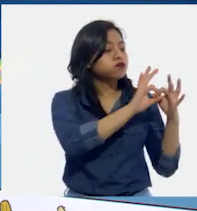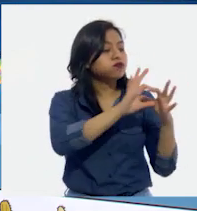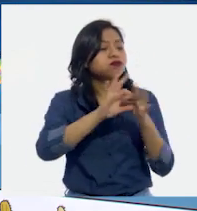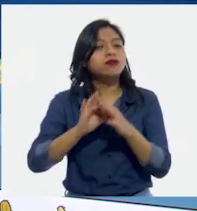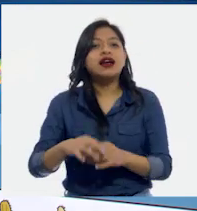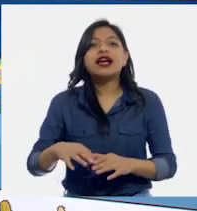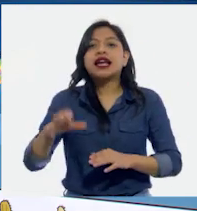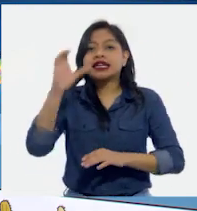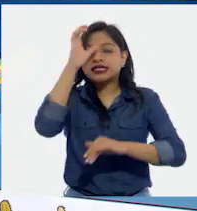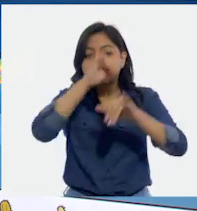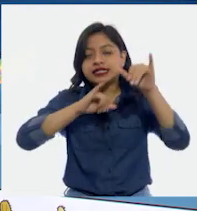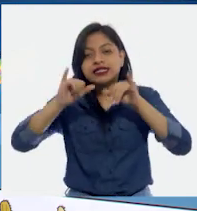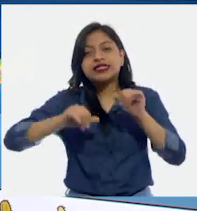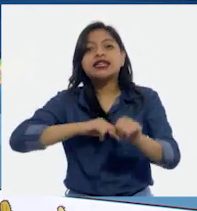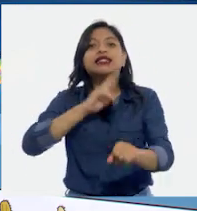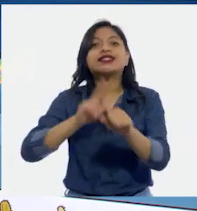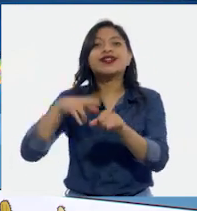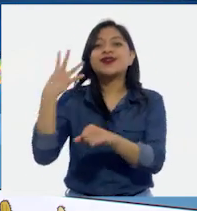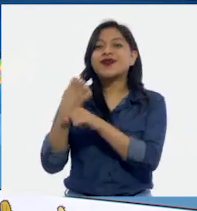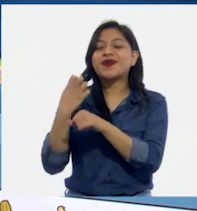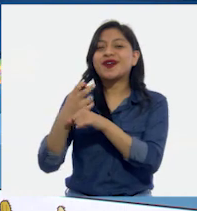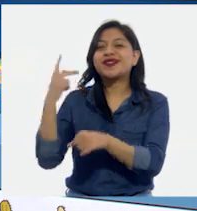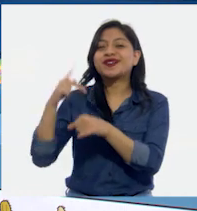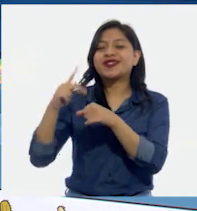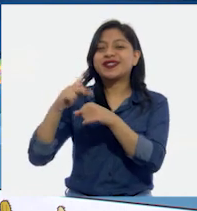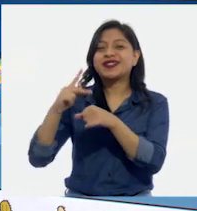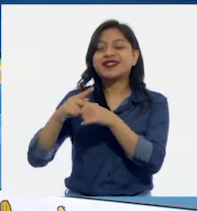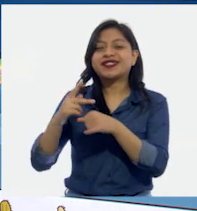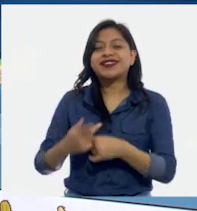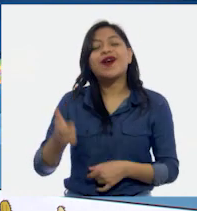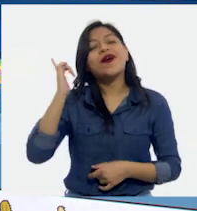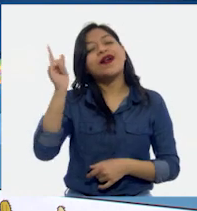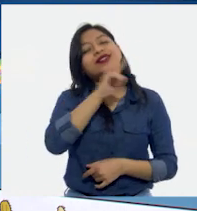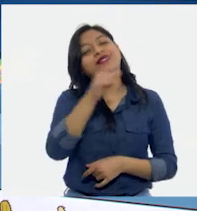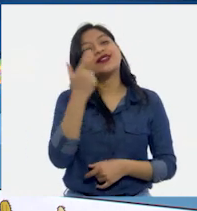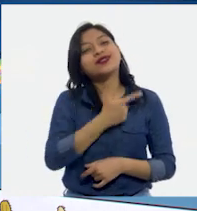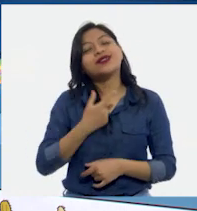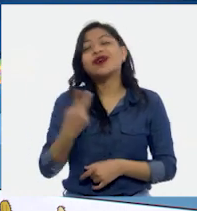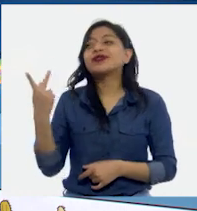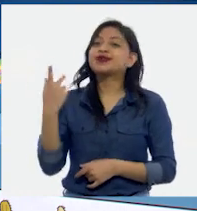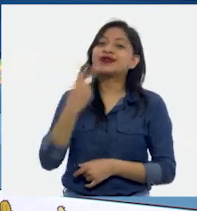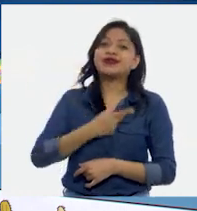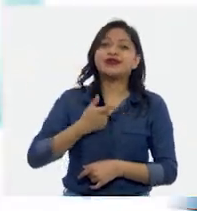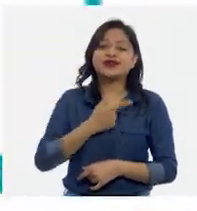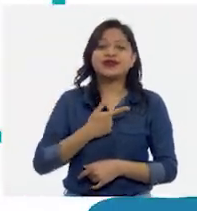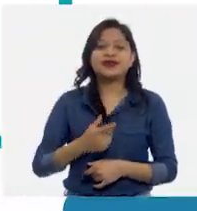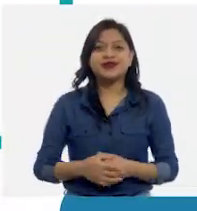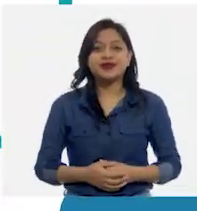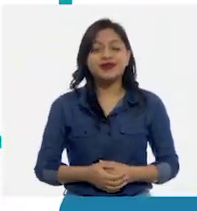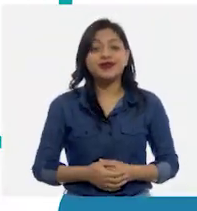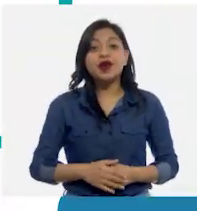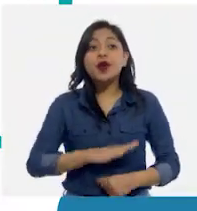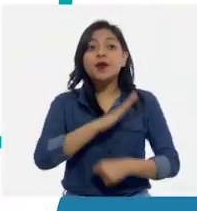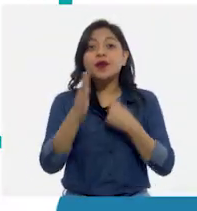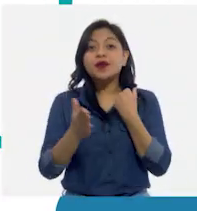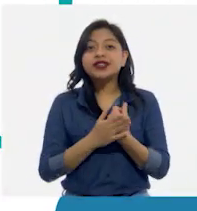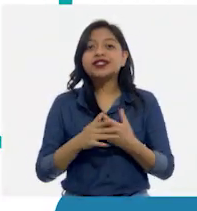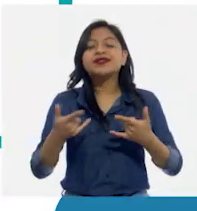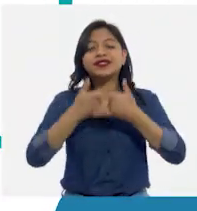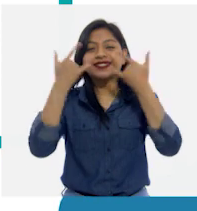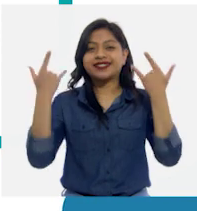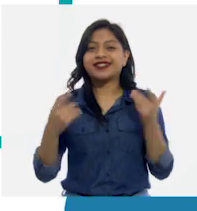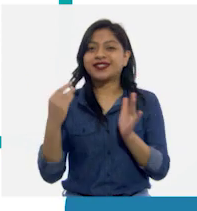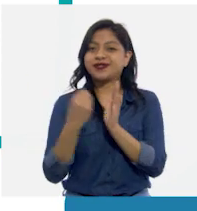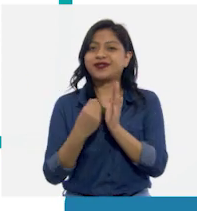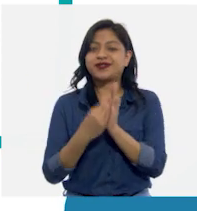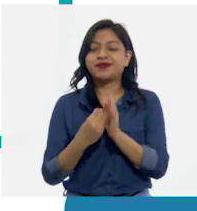de ciencias naturales de cuarto grado. Espero lo hayan disfrutado tanto como nosotros. A continuación, historia.